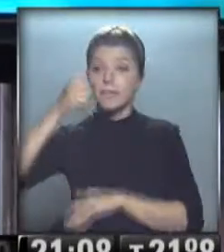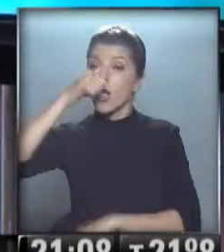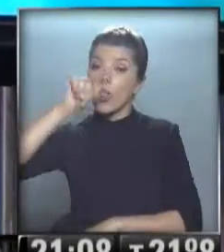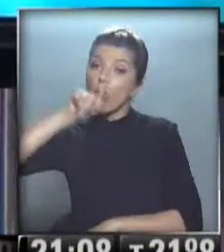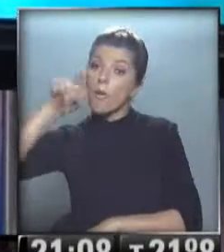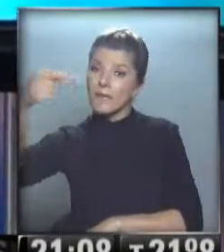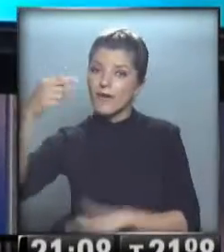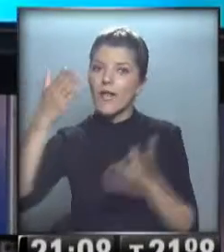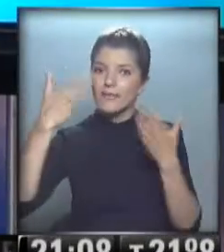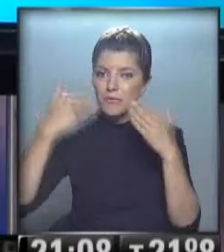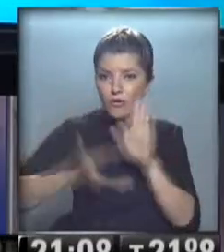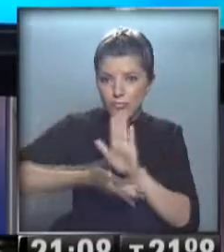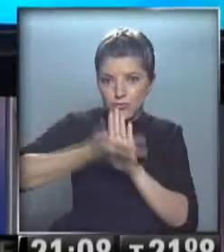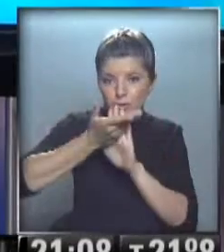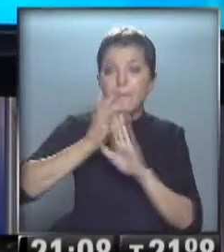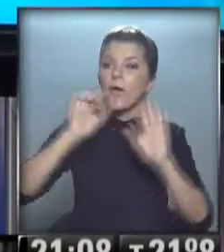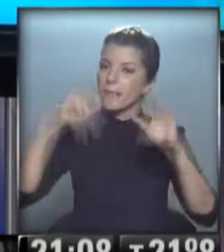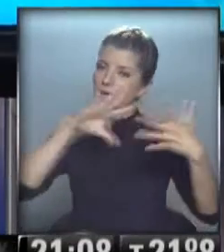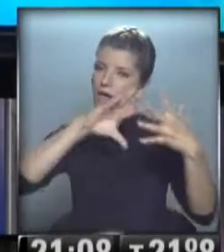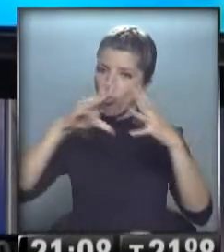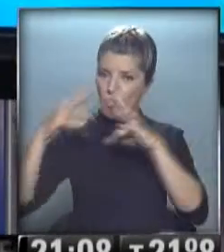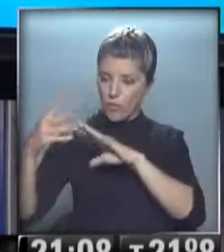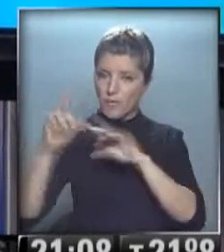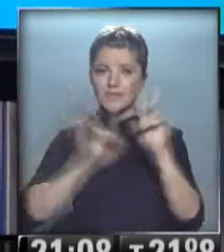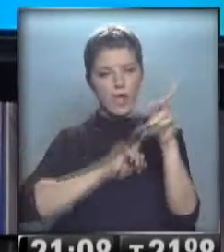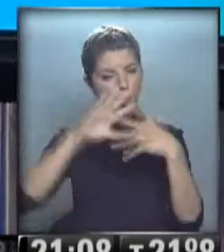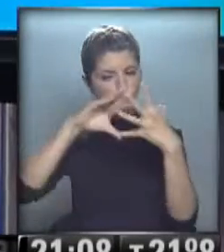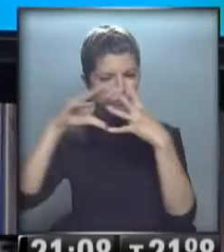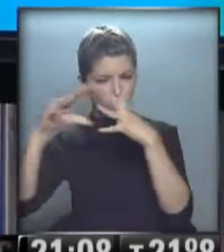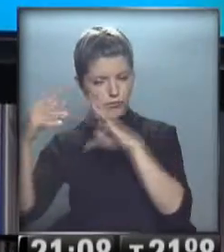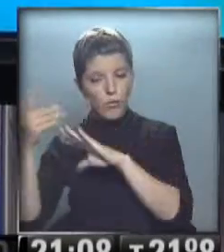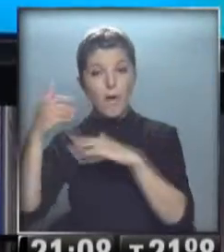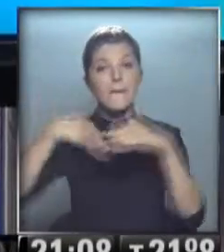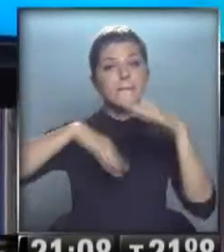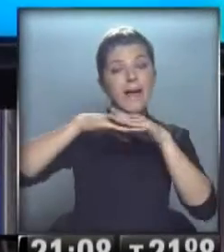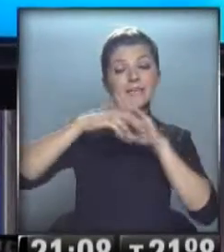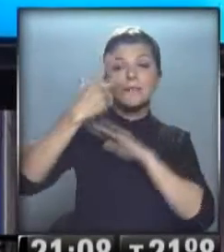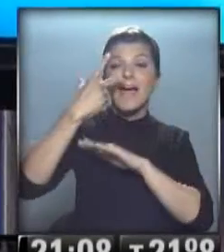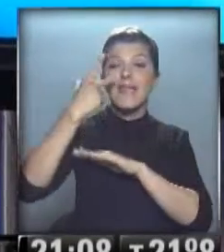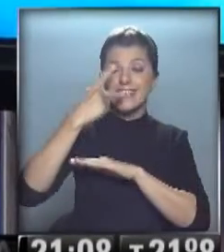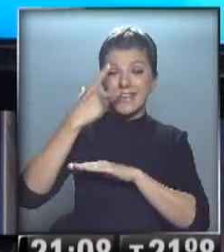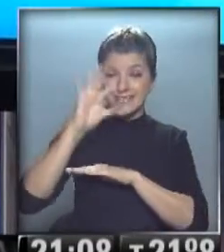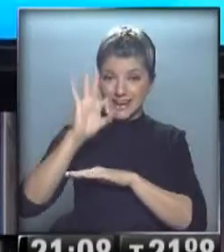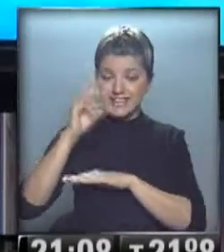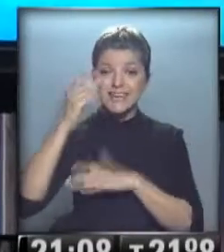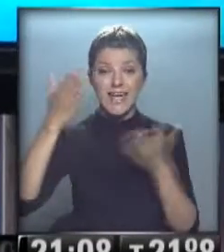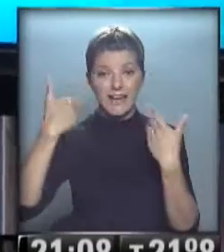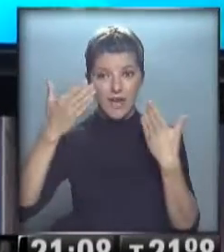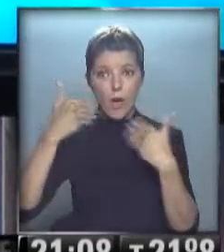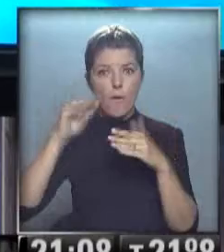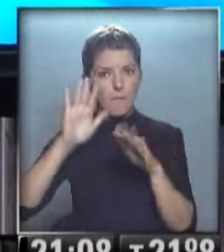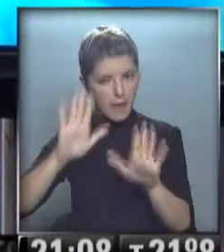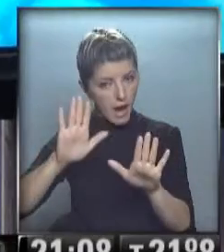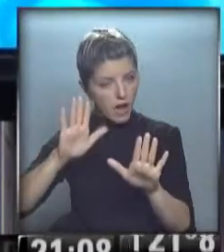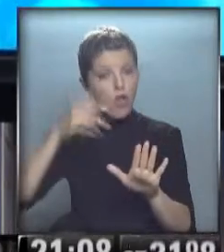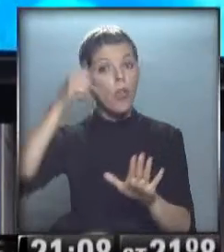aumenta la temperatura y también la nubosidad. Asilo parcialmente nublado, anulado con máximas de 30 grados y atención, que a partir del domingo a la